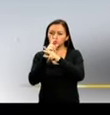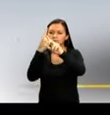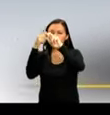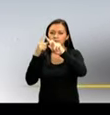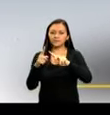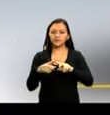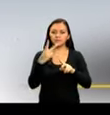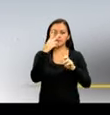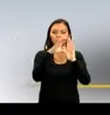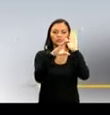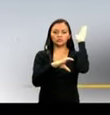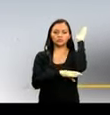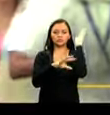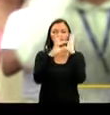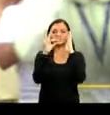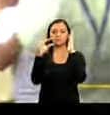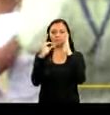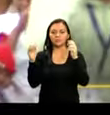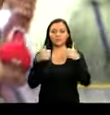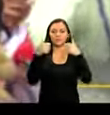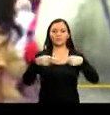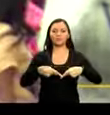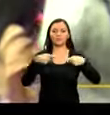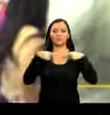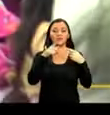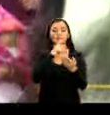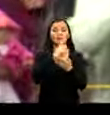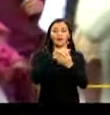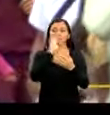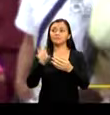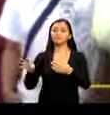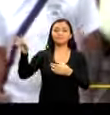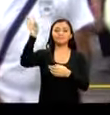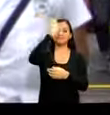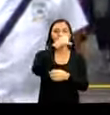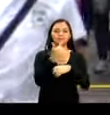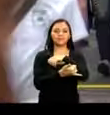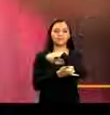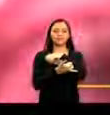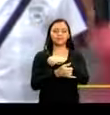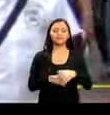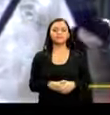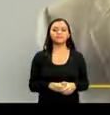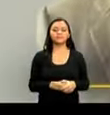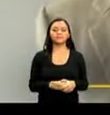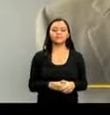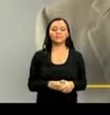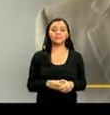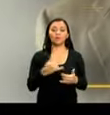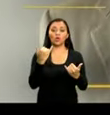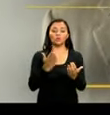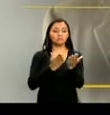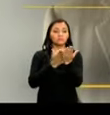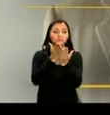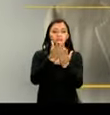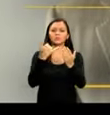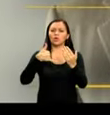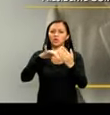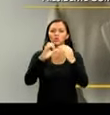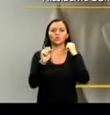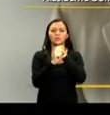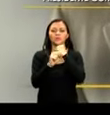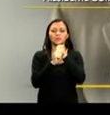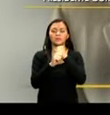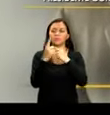adaptar varios aspectos de la Constitución del Buen Vivir a las nuevas realidades que enfrenta nuestro país. En esa línea seguiremos